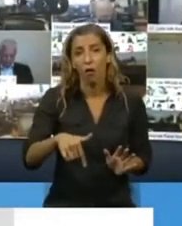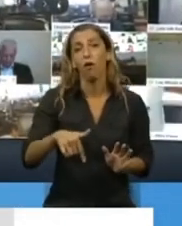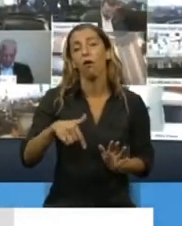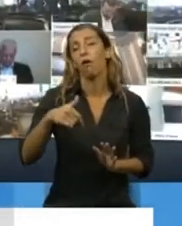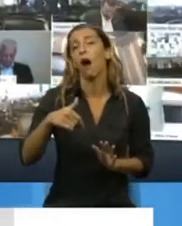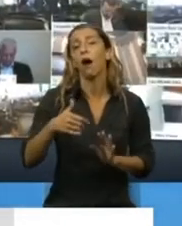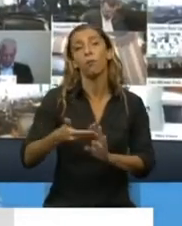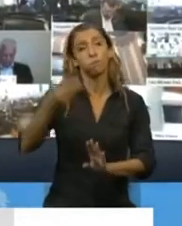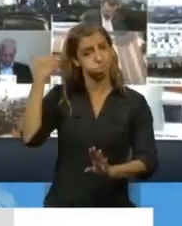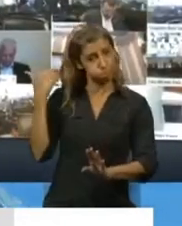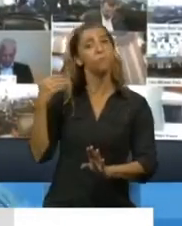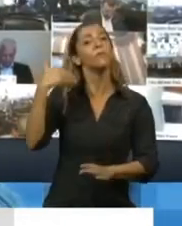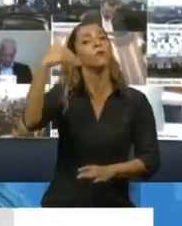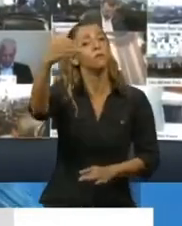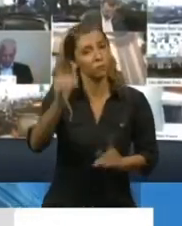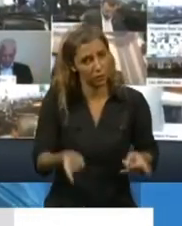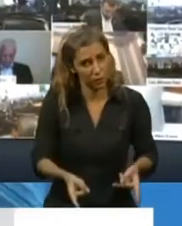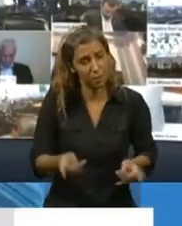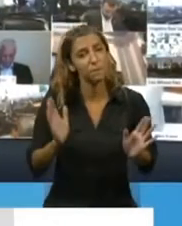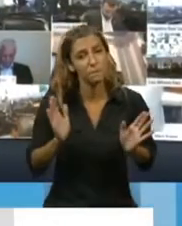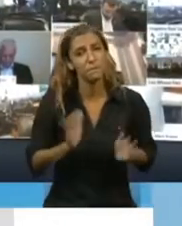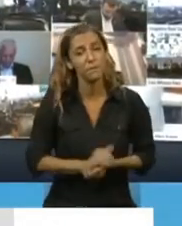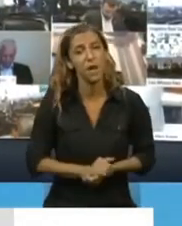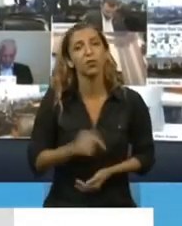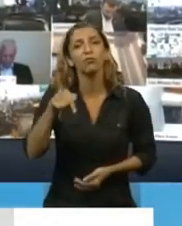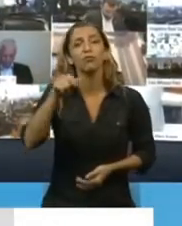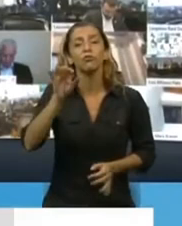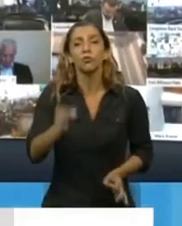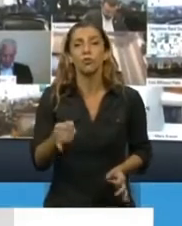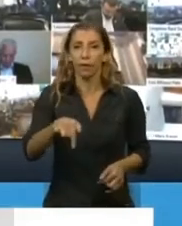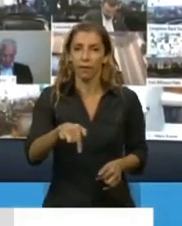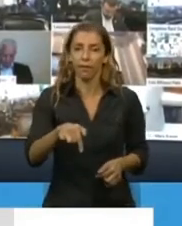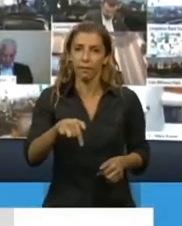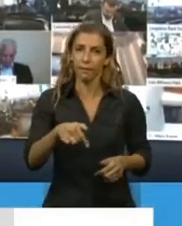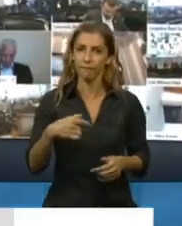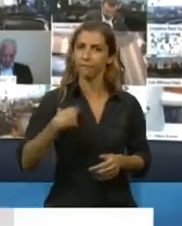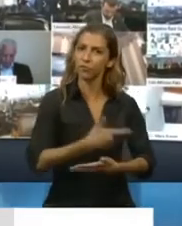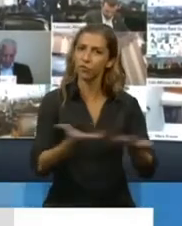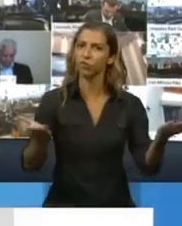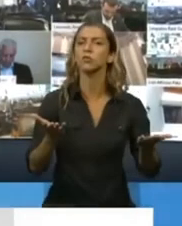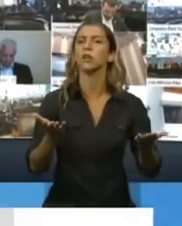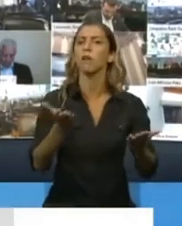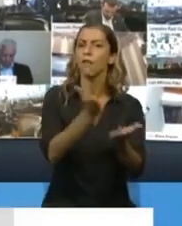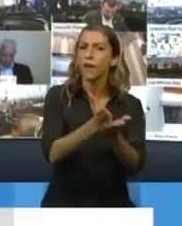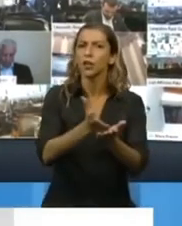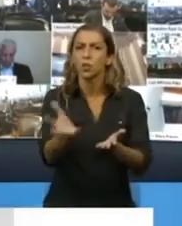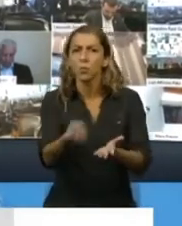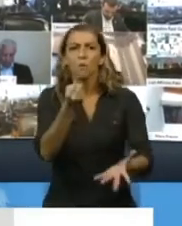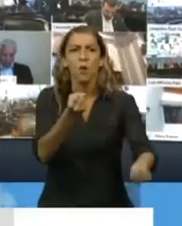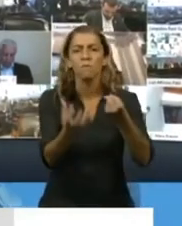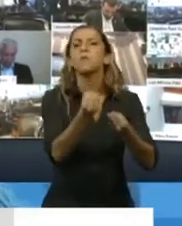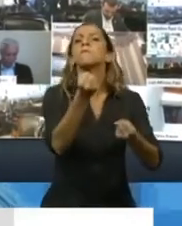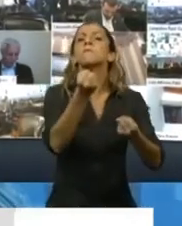un procurador de conquistas que tienen que ver con la sociedad y sus derechos. Y en ese sentido,